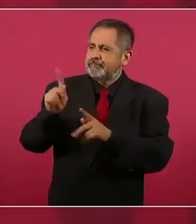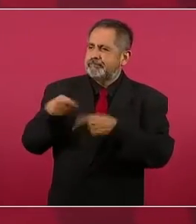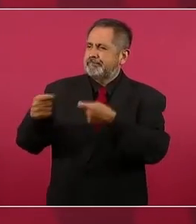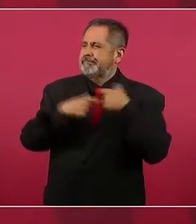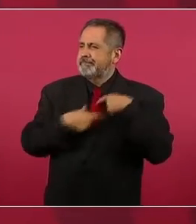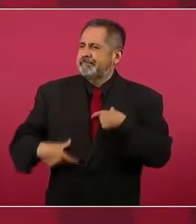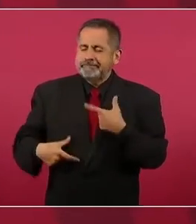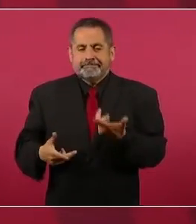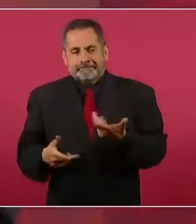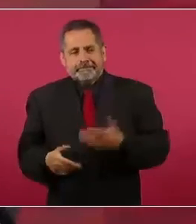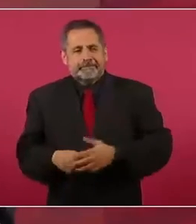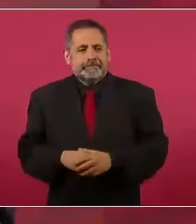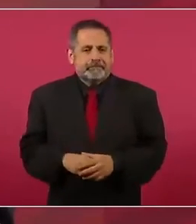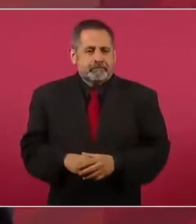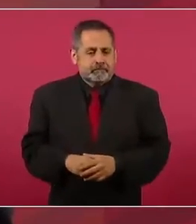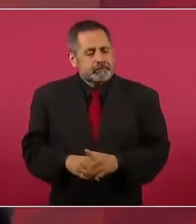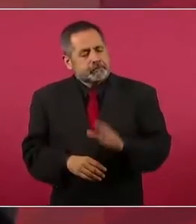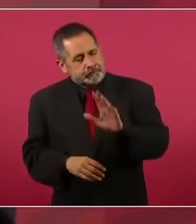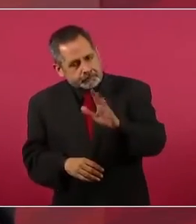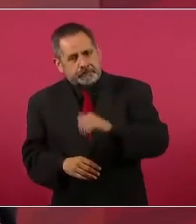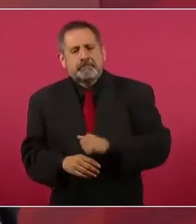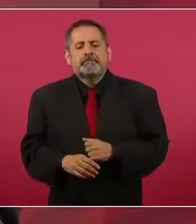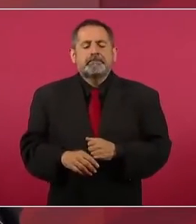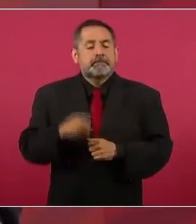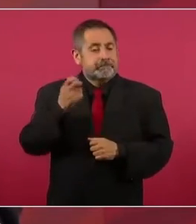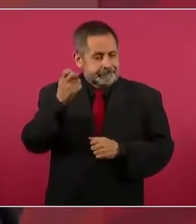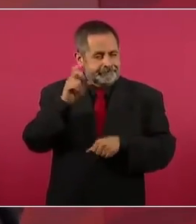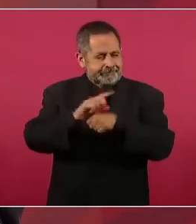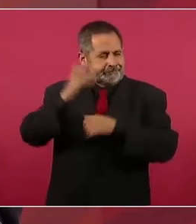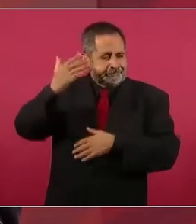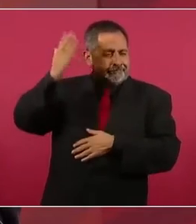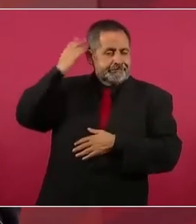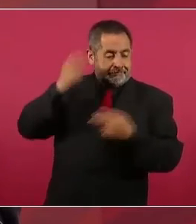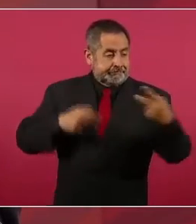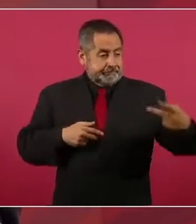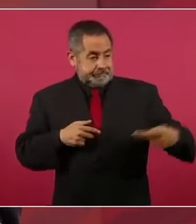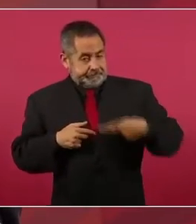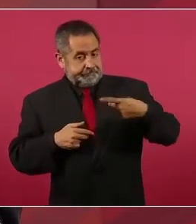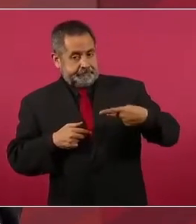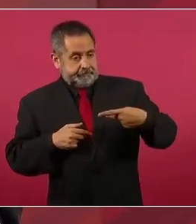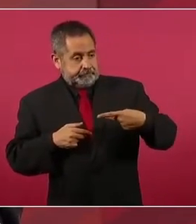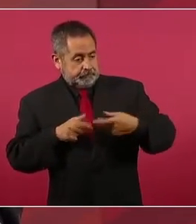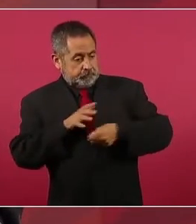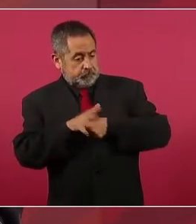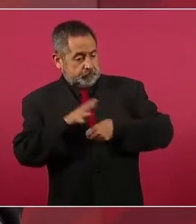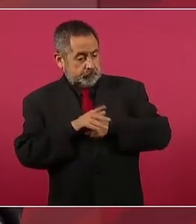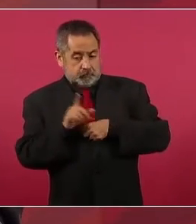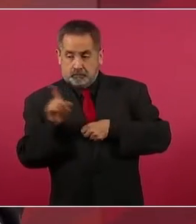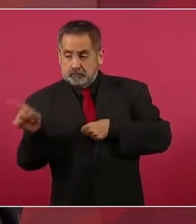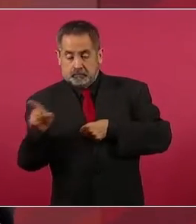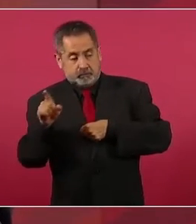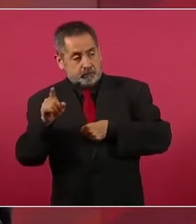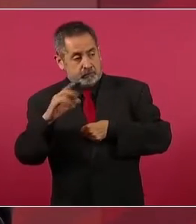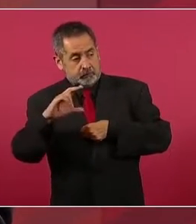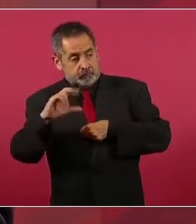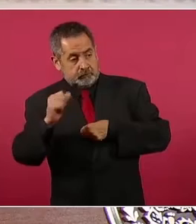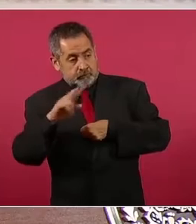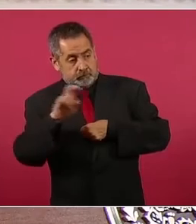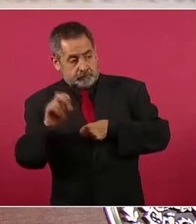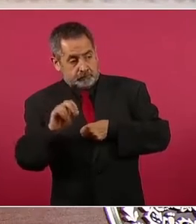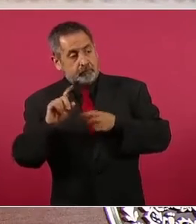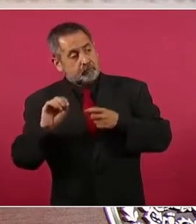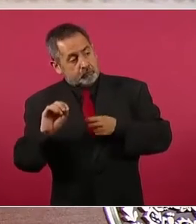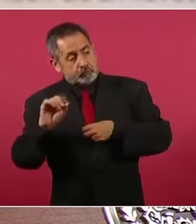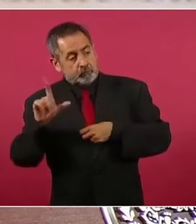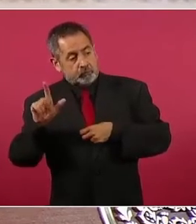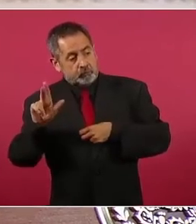Pero para darles tranquilidad, lo que esperaban era que